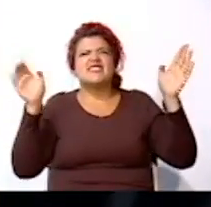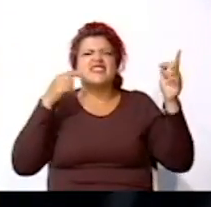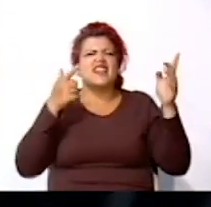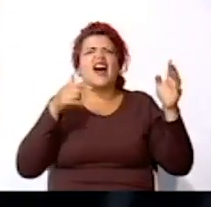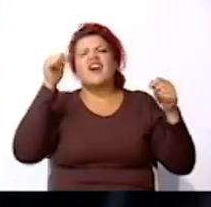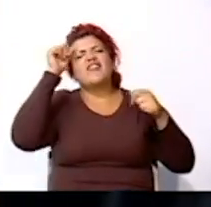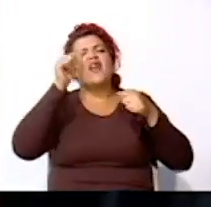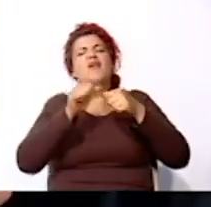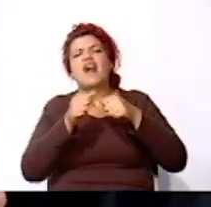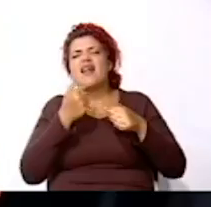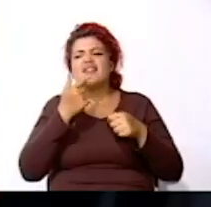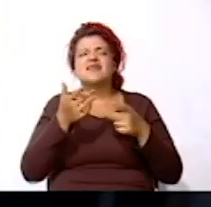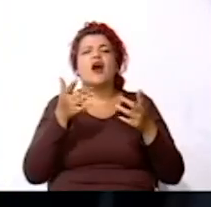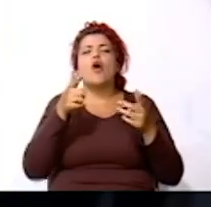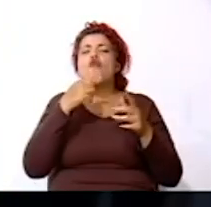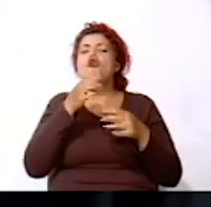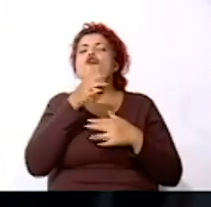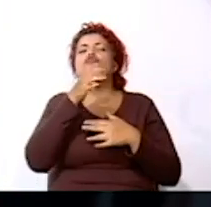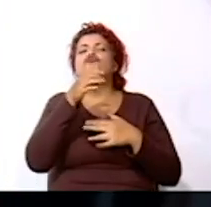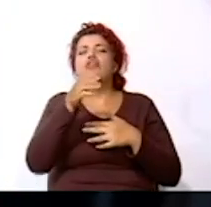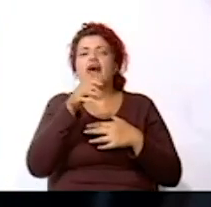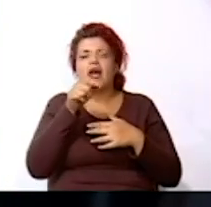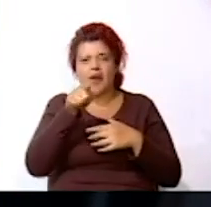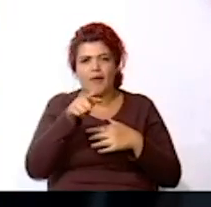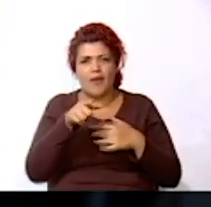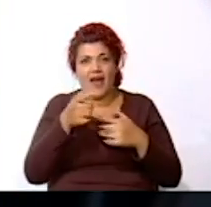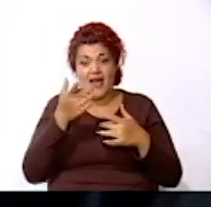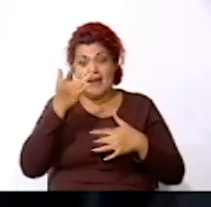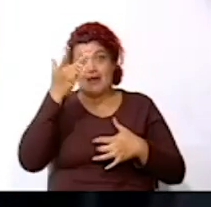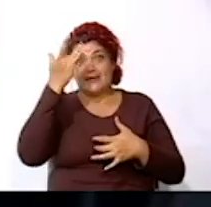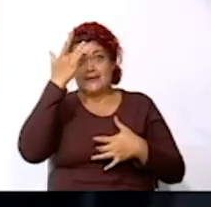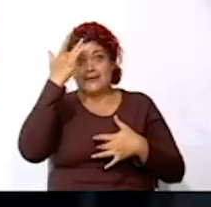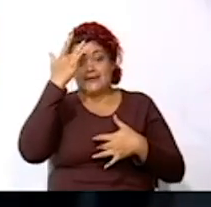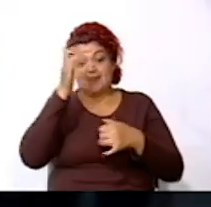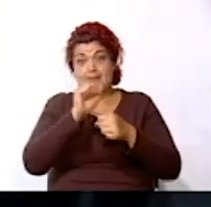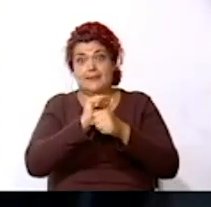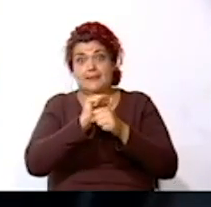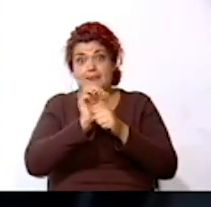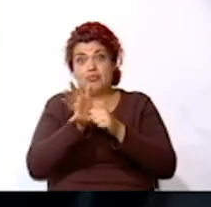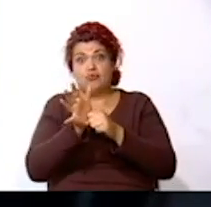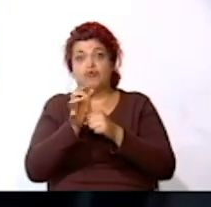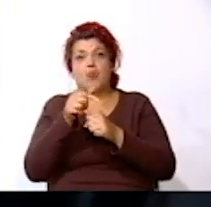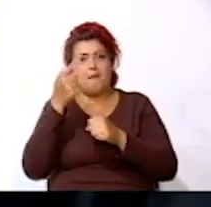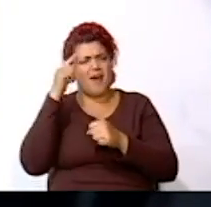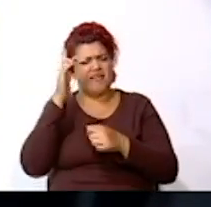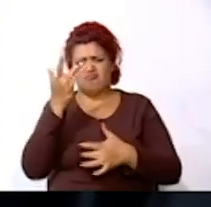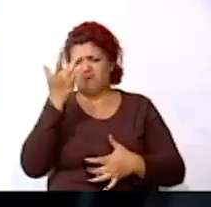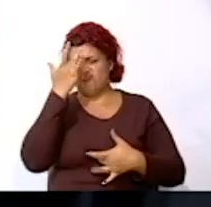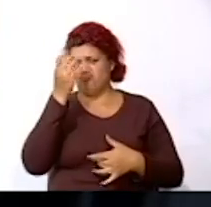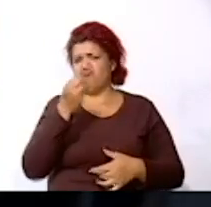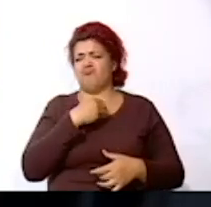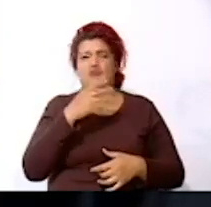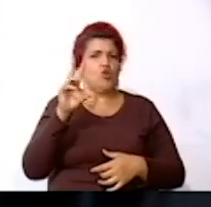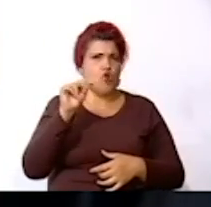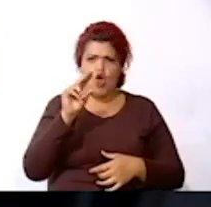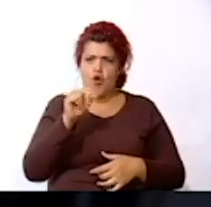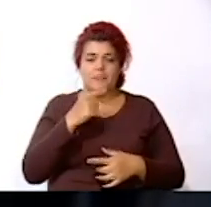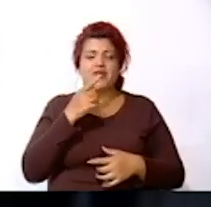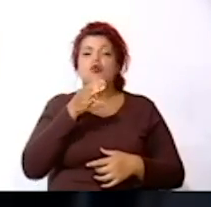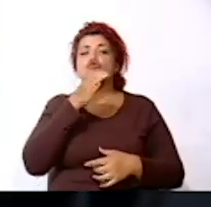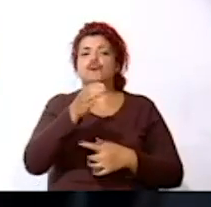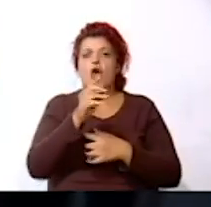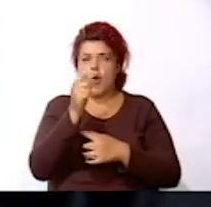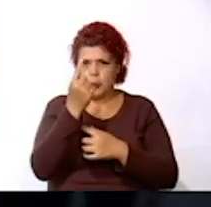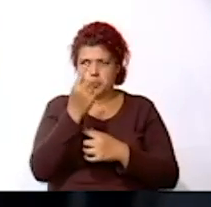recordarles y aconsejarles acerca de la enfermedad del COVID para que no se enfermen ustedes! Consejo número